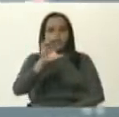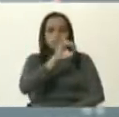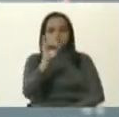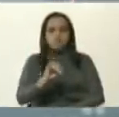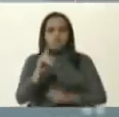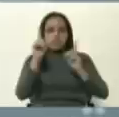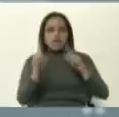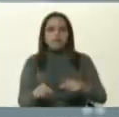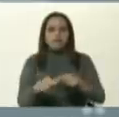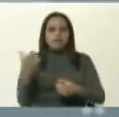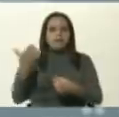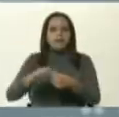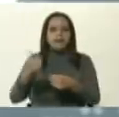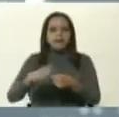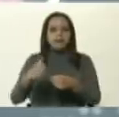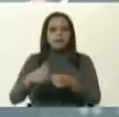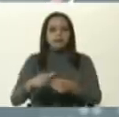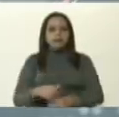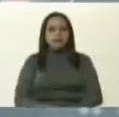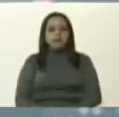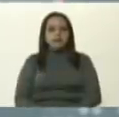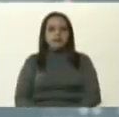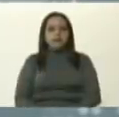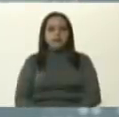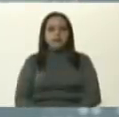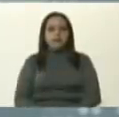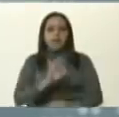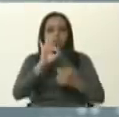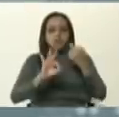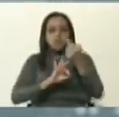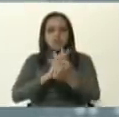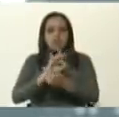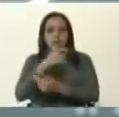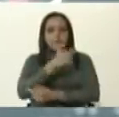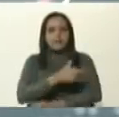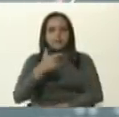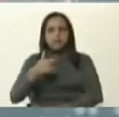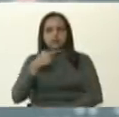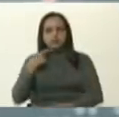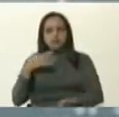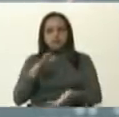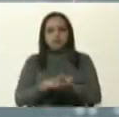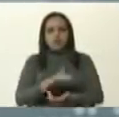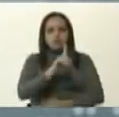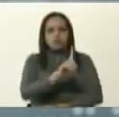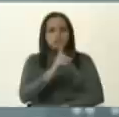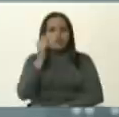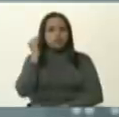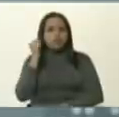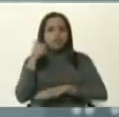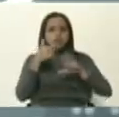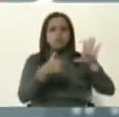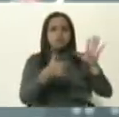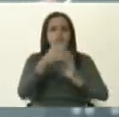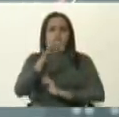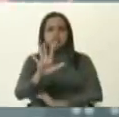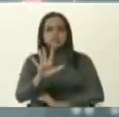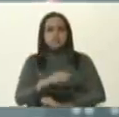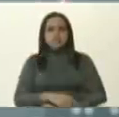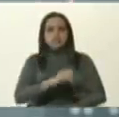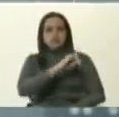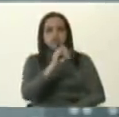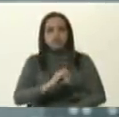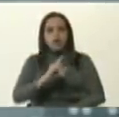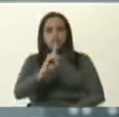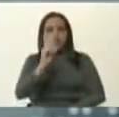municipio de Maracaibo. Bueno, tres casos. Una mujer de 65 años del Zulia,